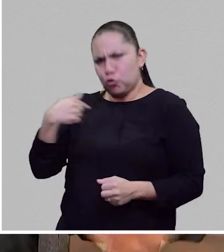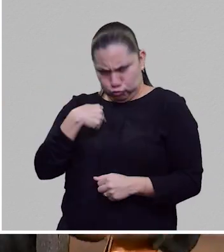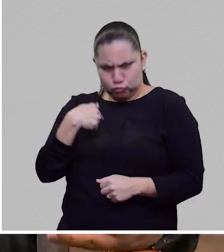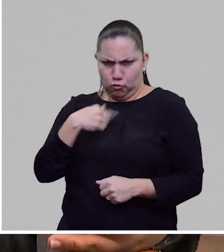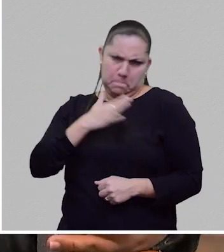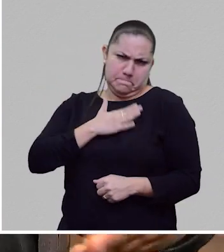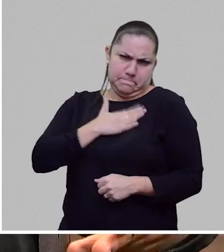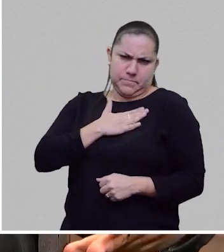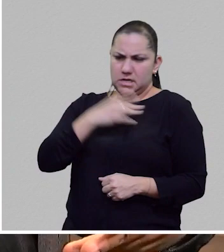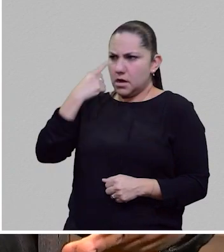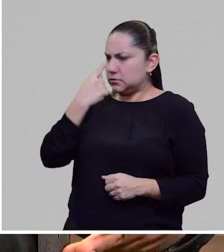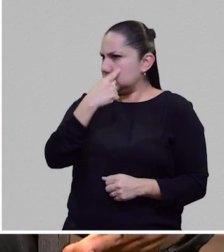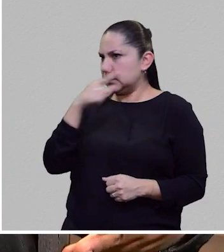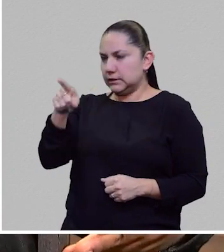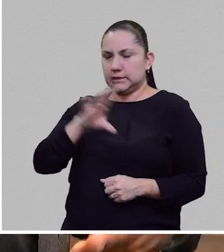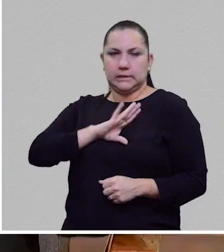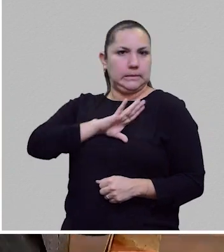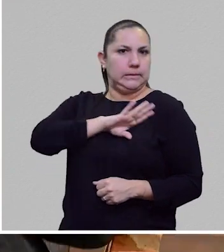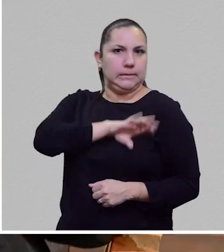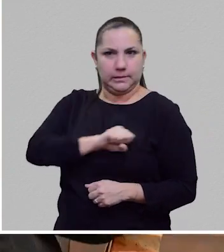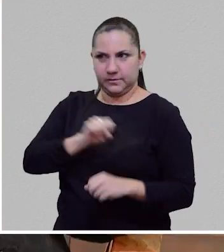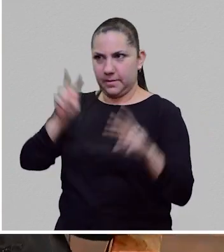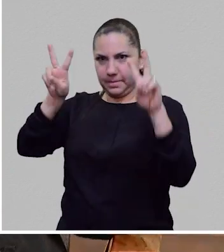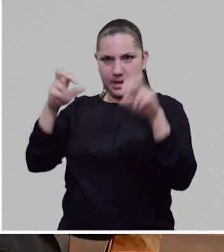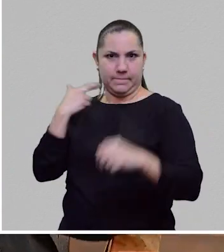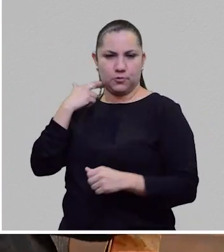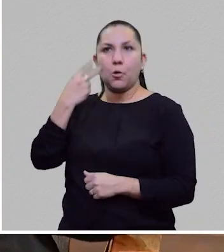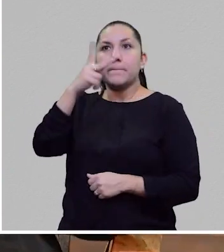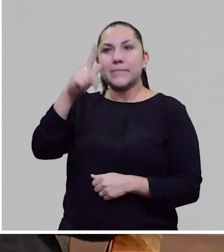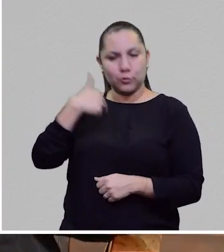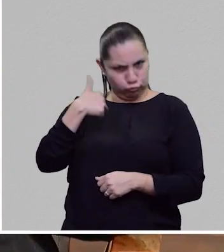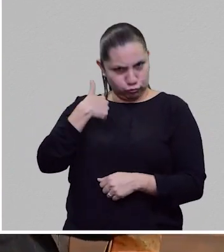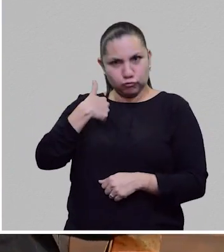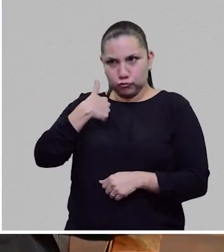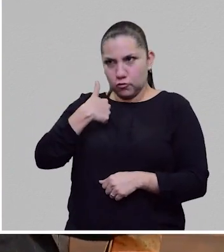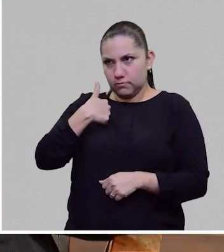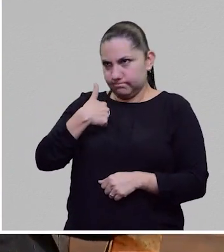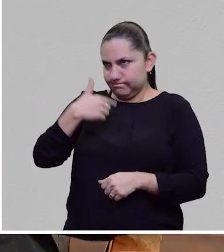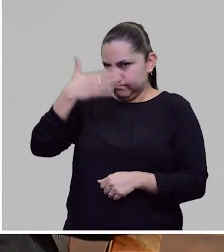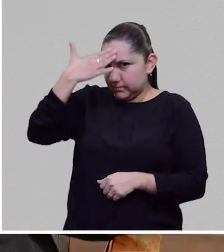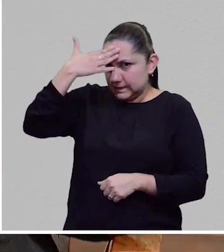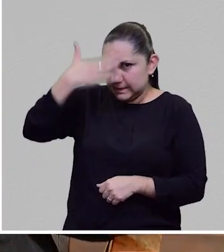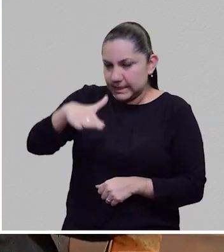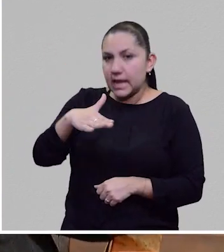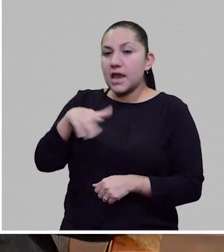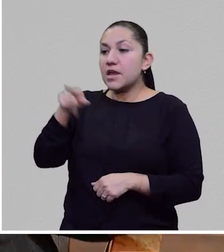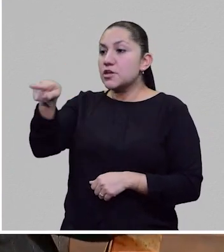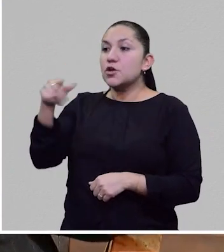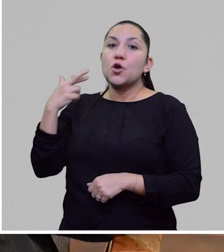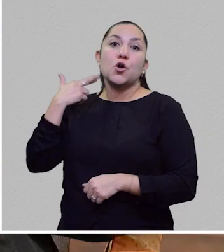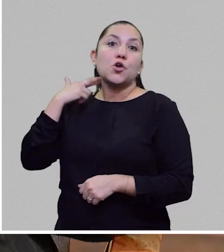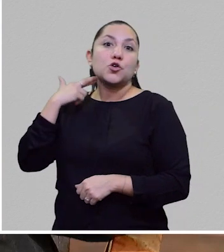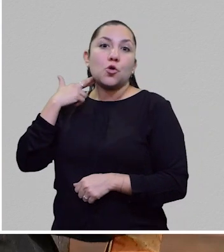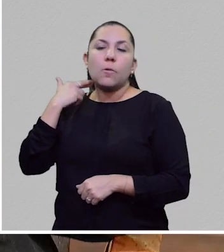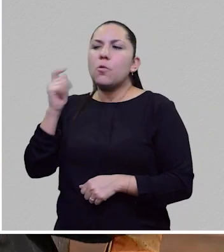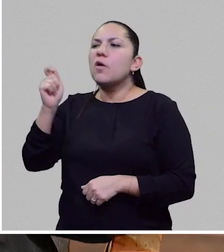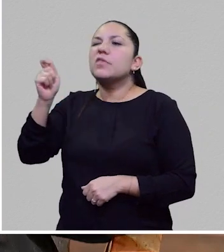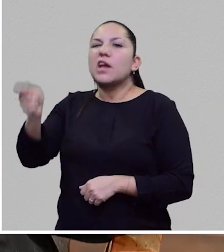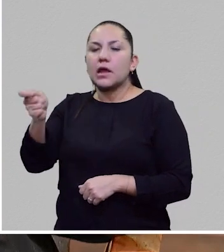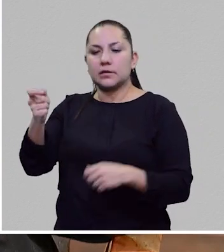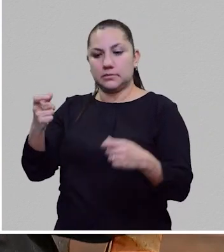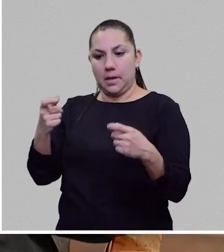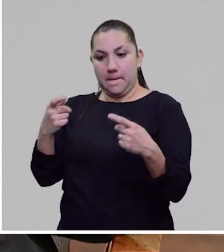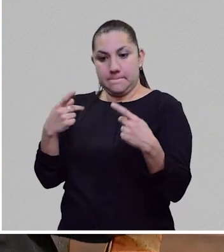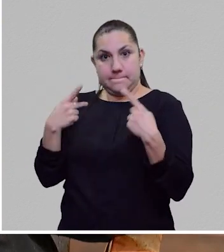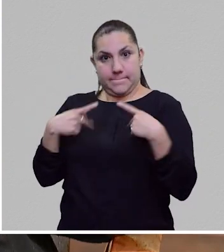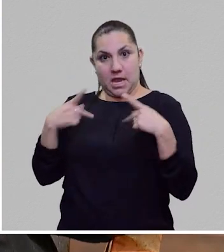ya más allá de mi fascinación personal, o yo estoy convencido que el robot es una figura, o el hombre artificial,